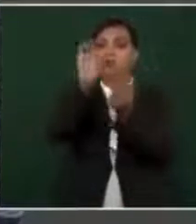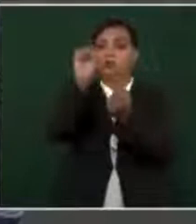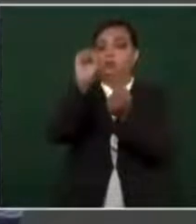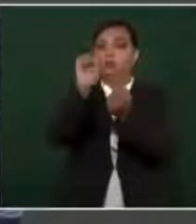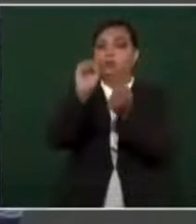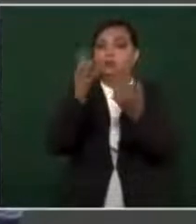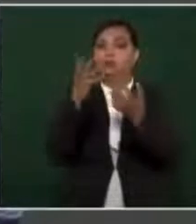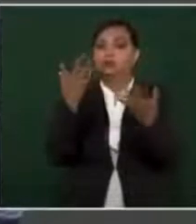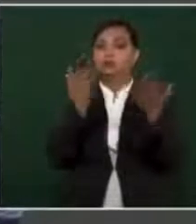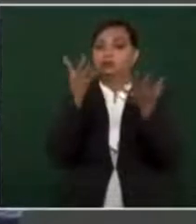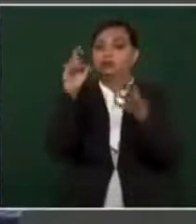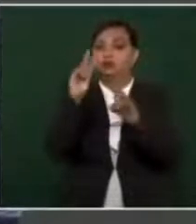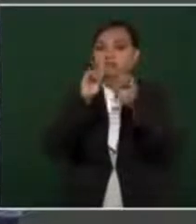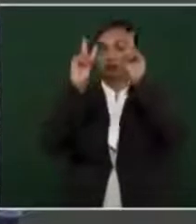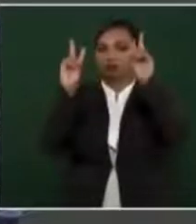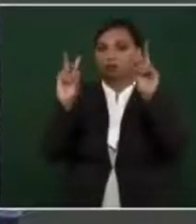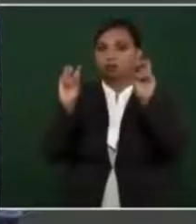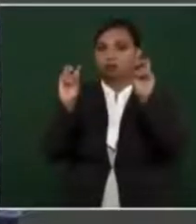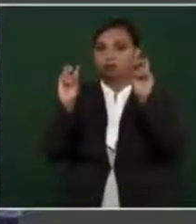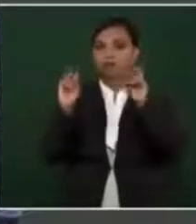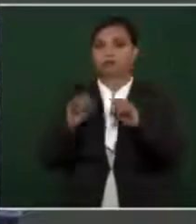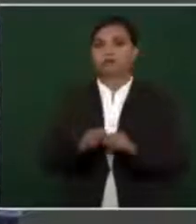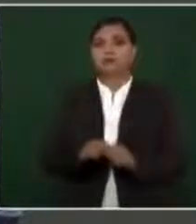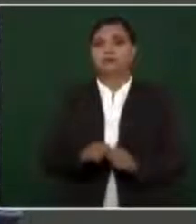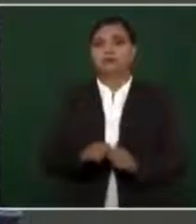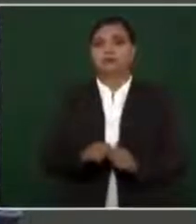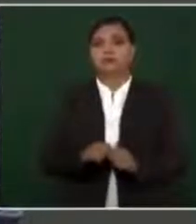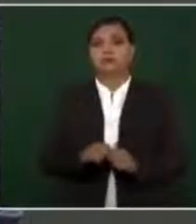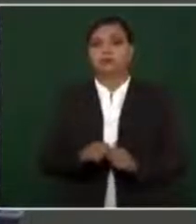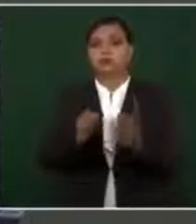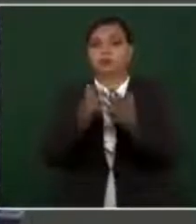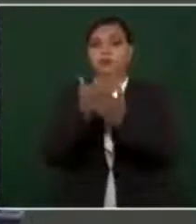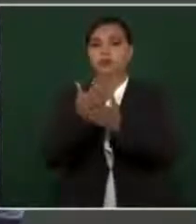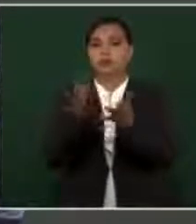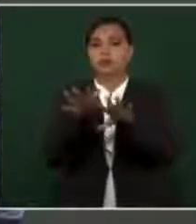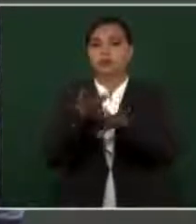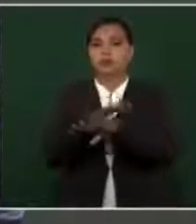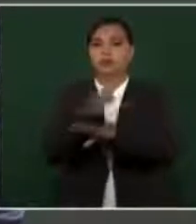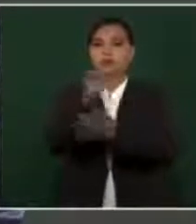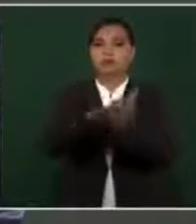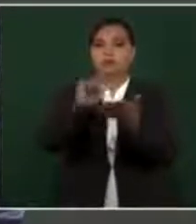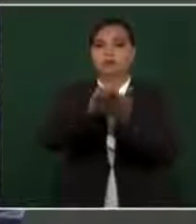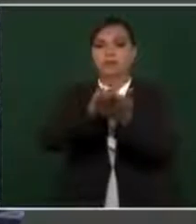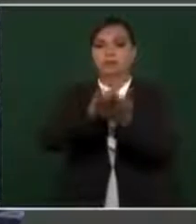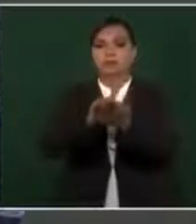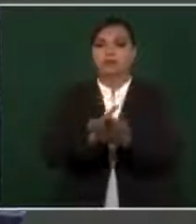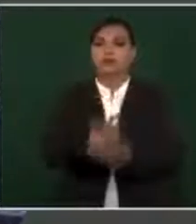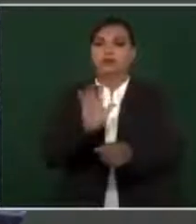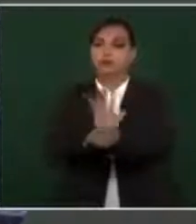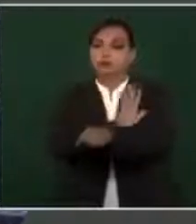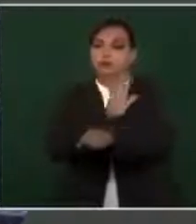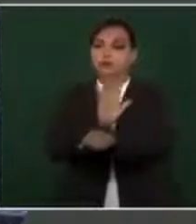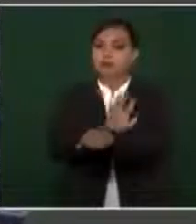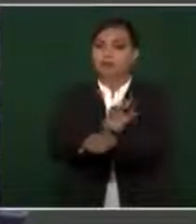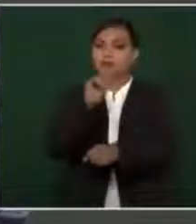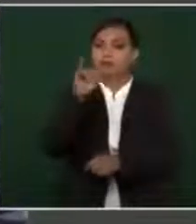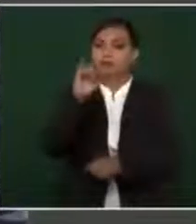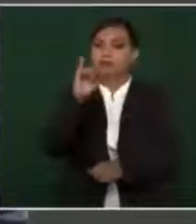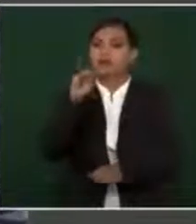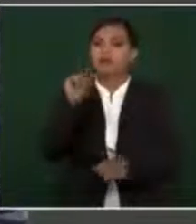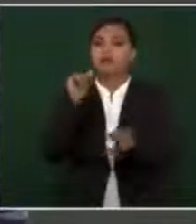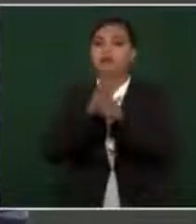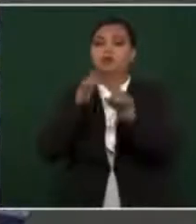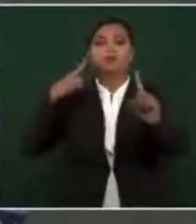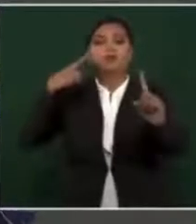la nueva reforma a la ley eléctrica, cuyo